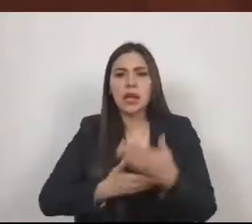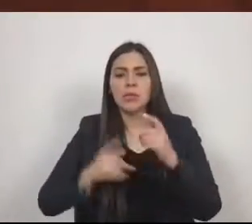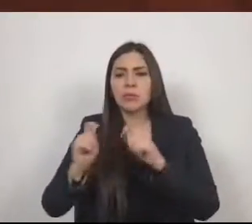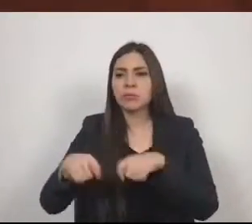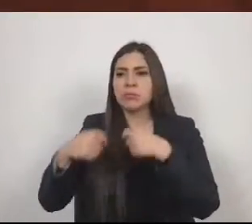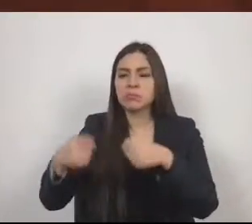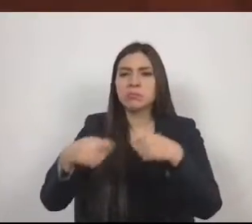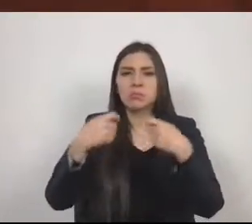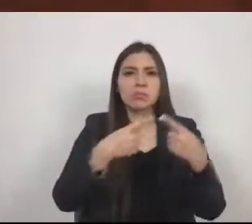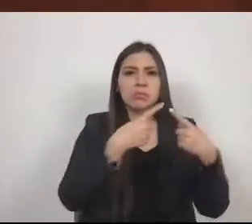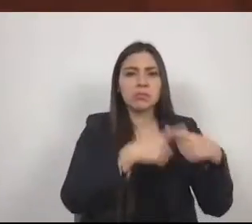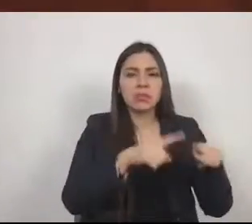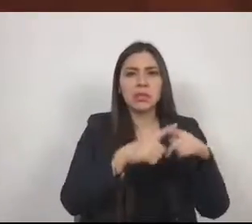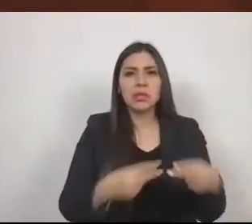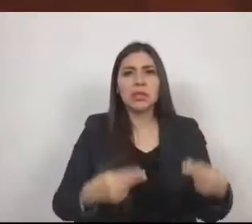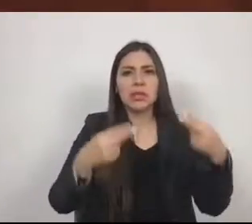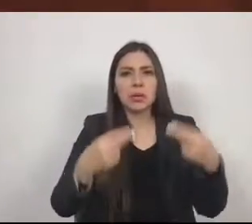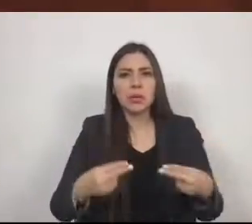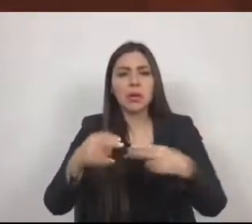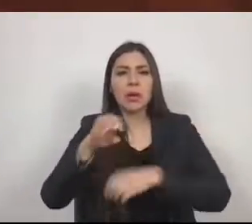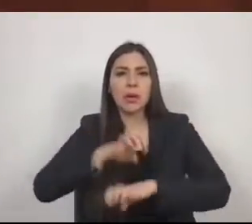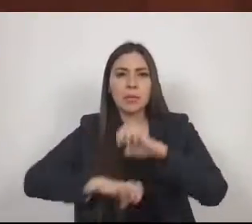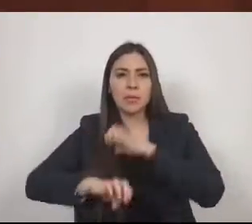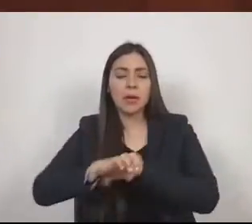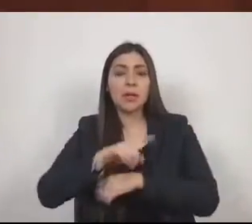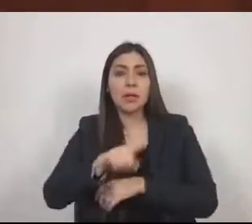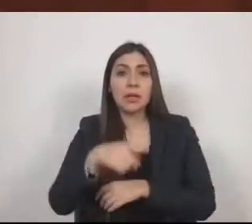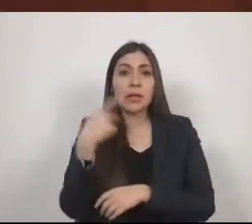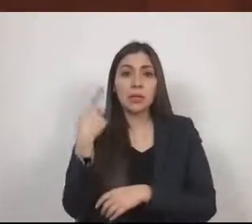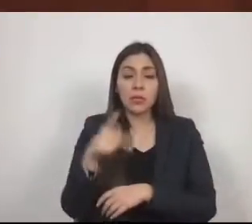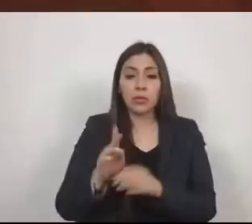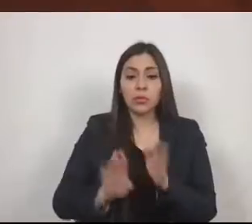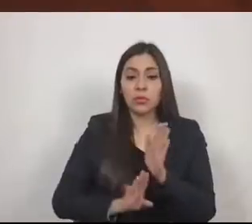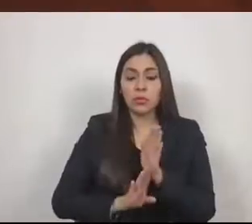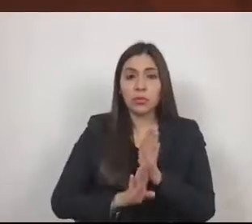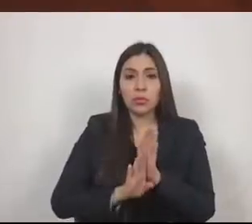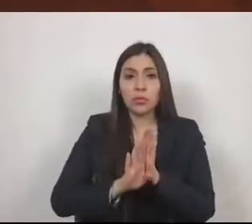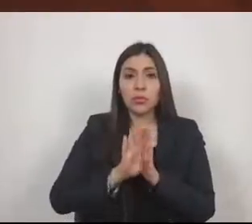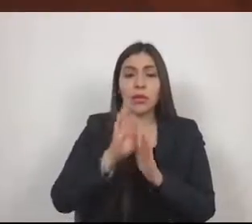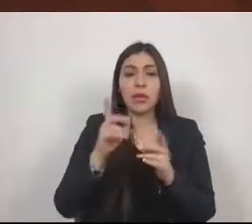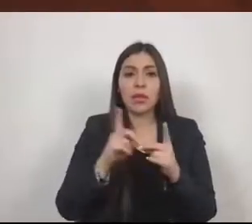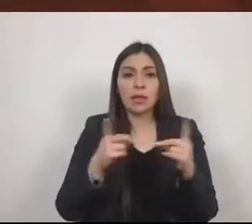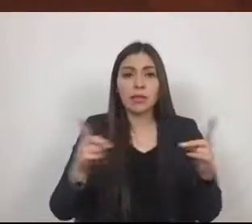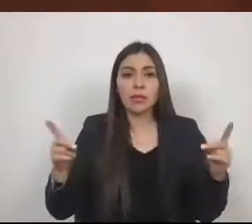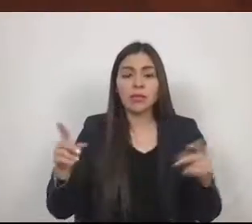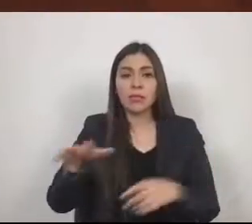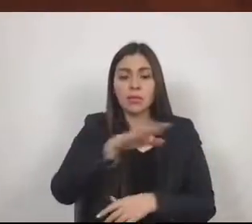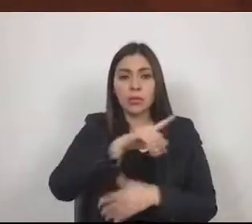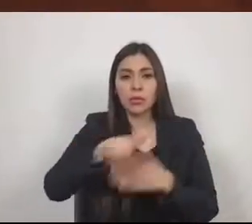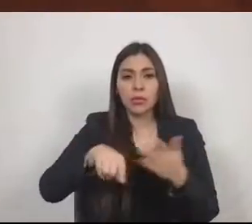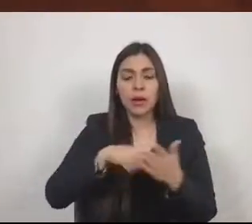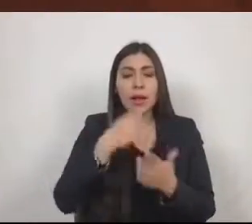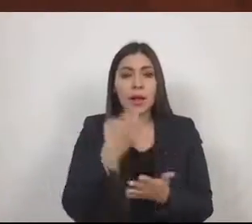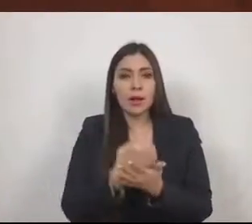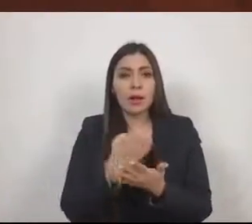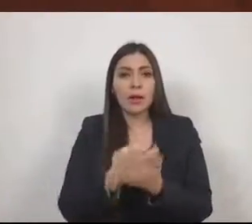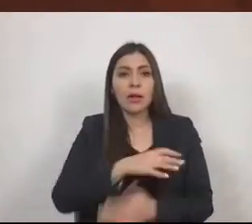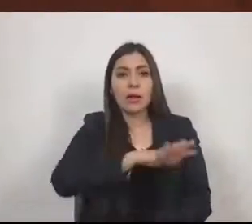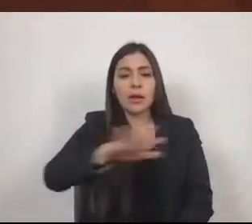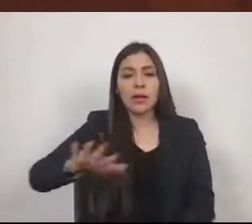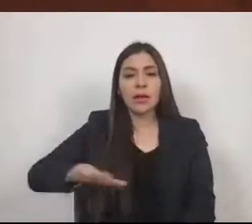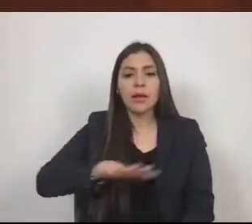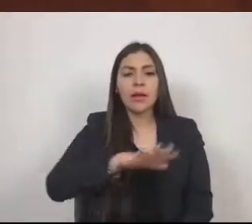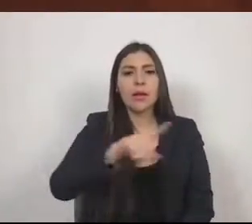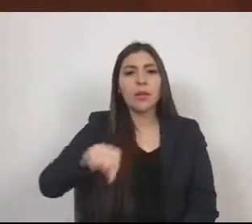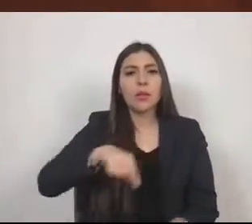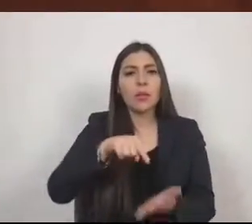Aún cuando son motores del desarrollo económico nacional y regional, las zonas metropolitanas también alojan la